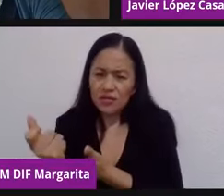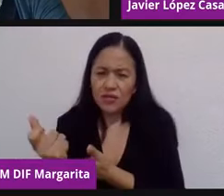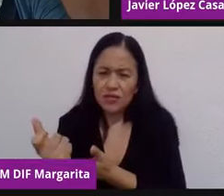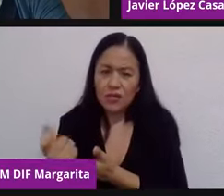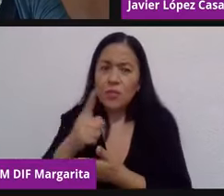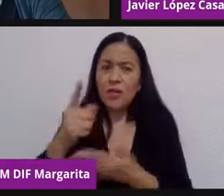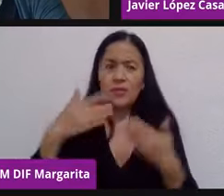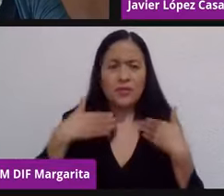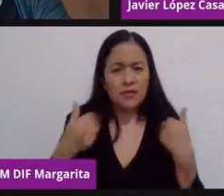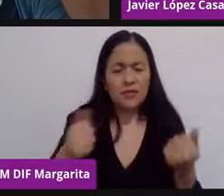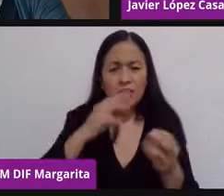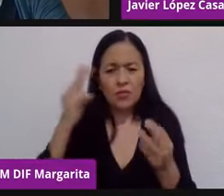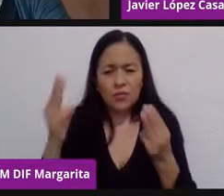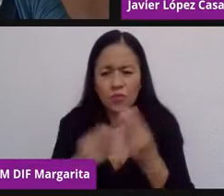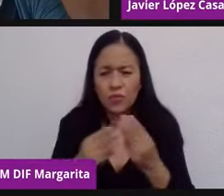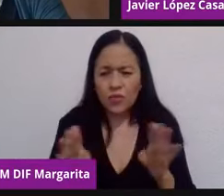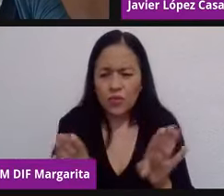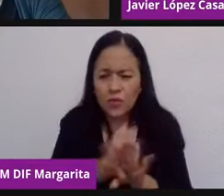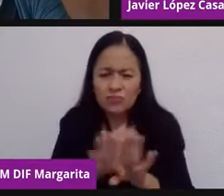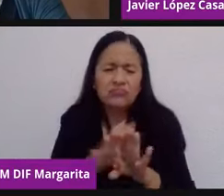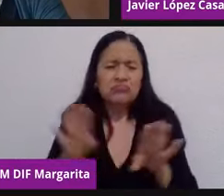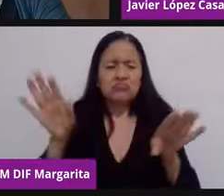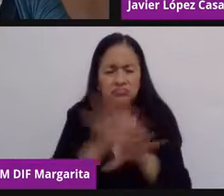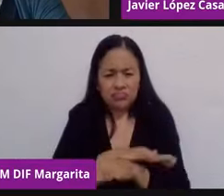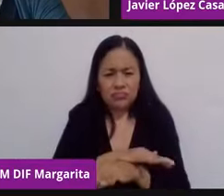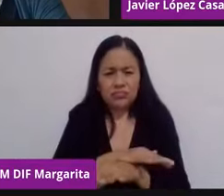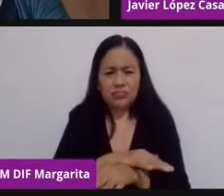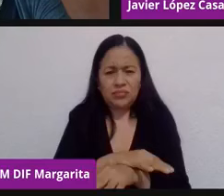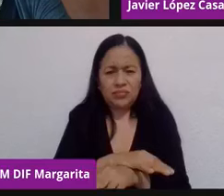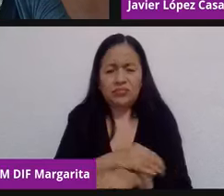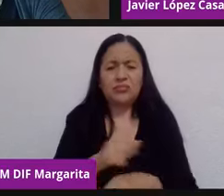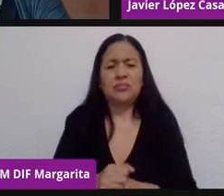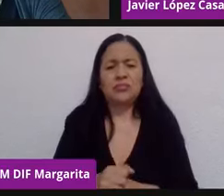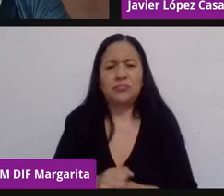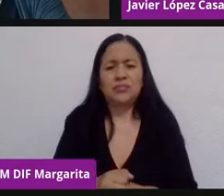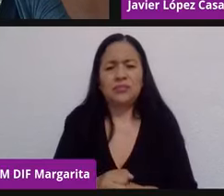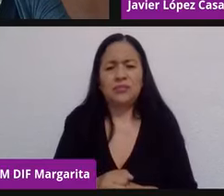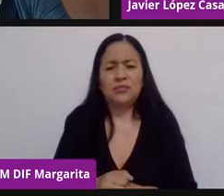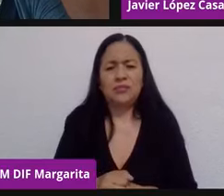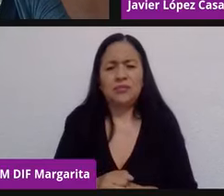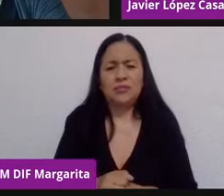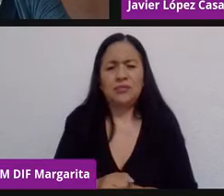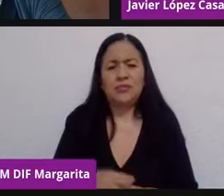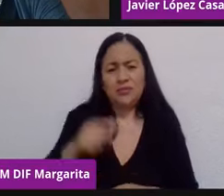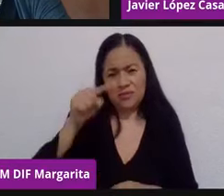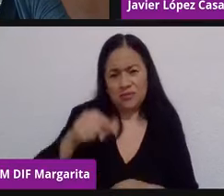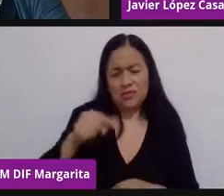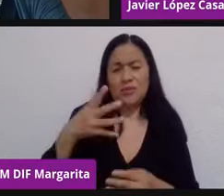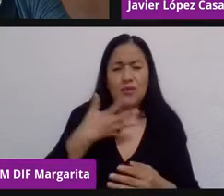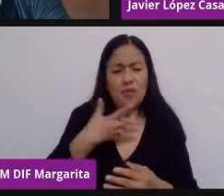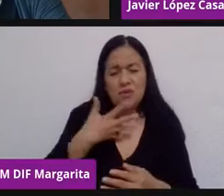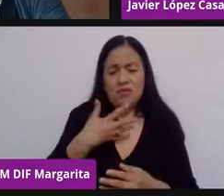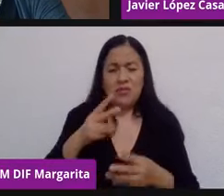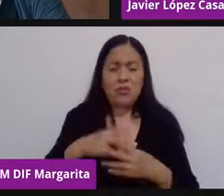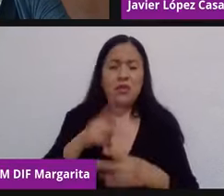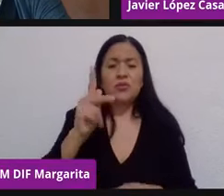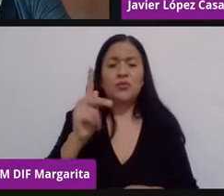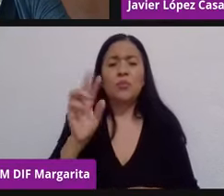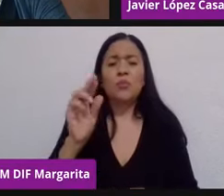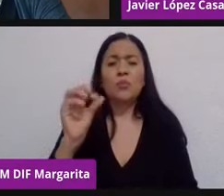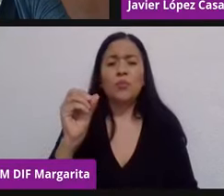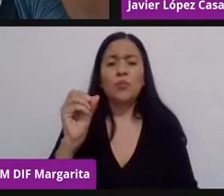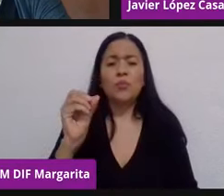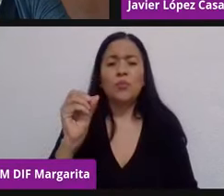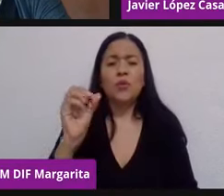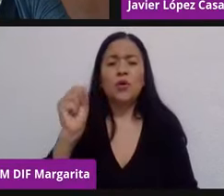el mundo, cómo está cambiando, a entender cómo este término de la plática que tenemos ahorita sobre los prosumers, que son